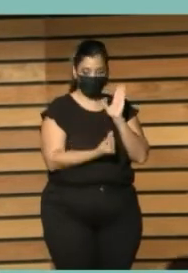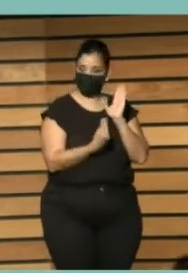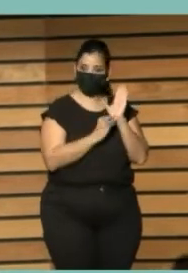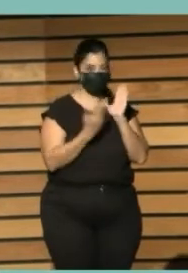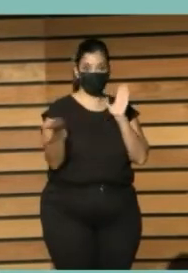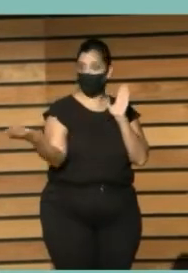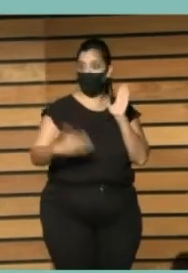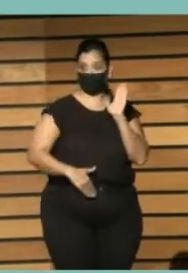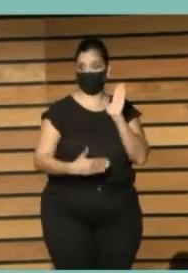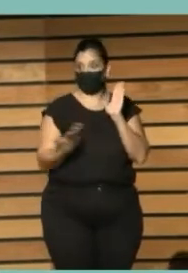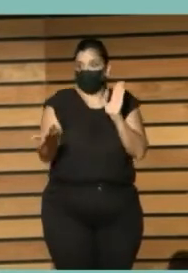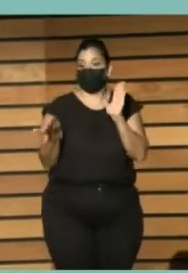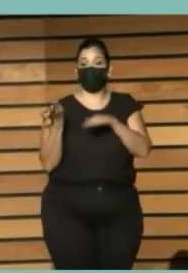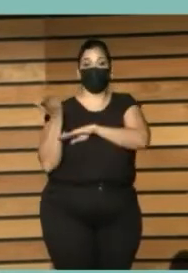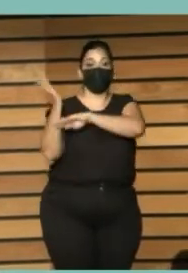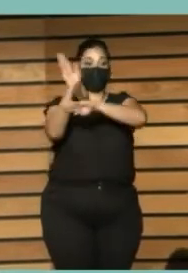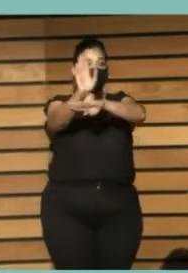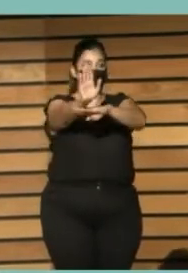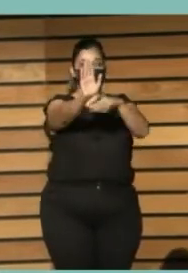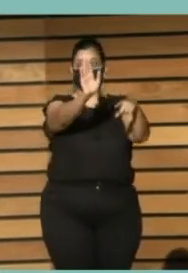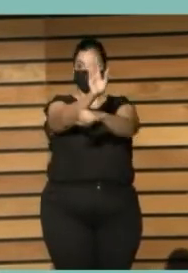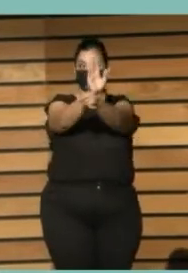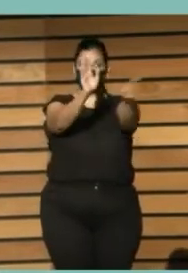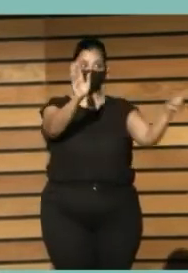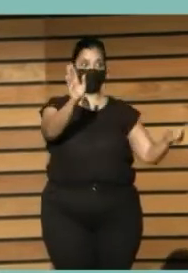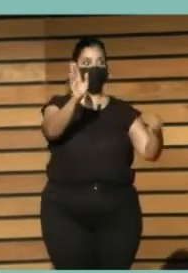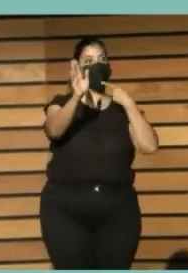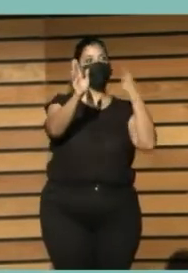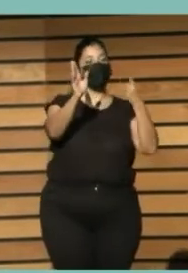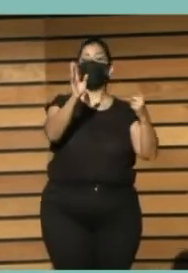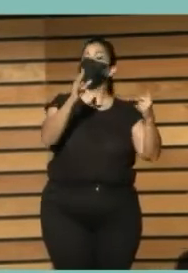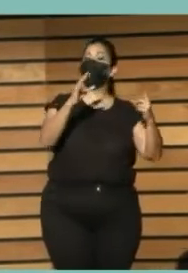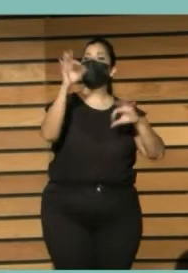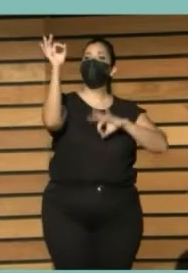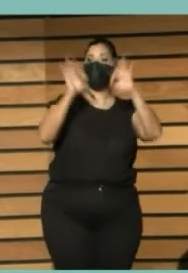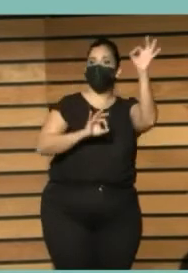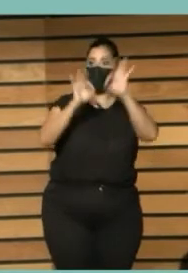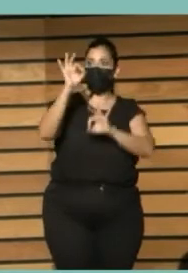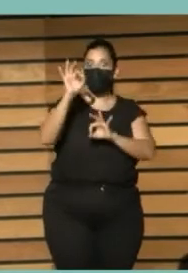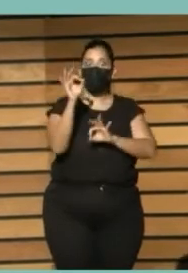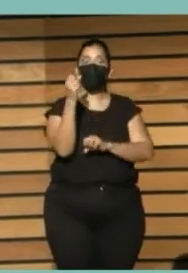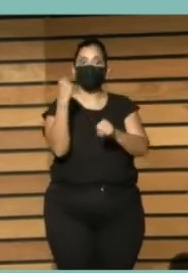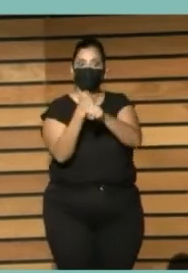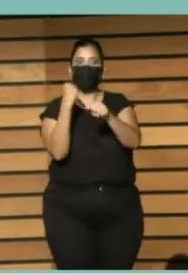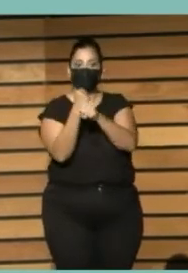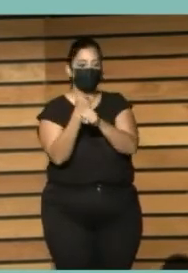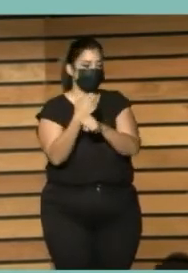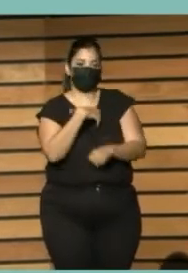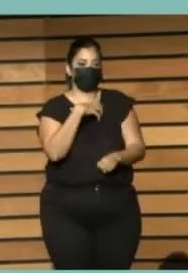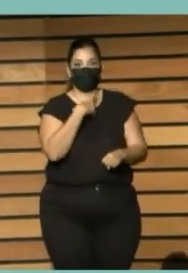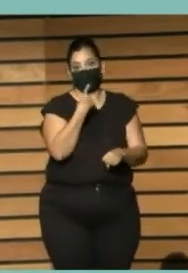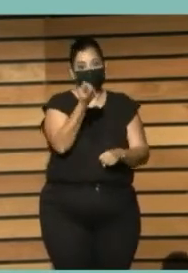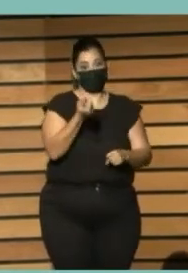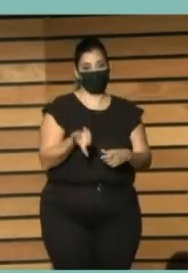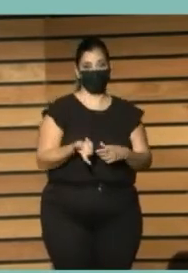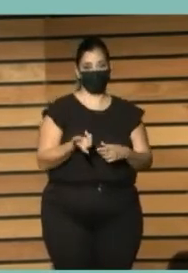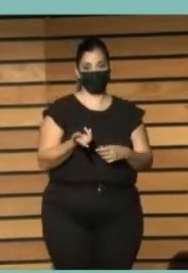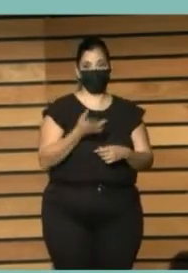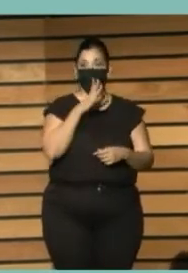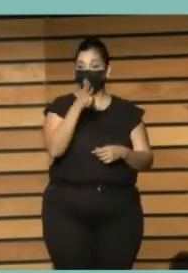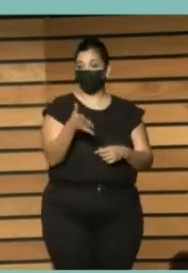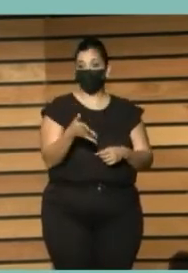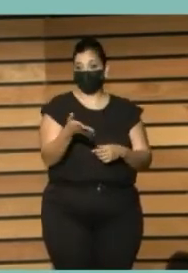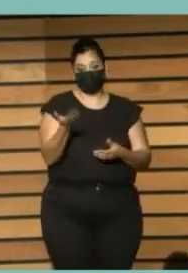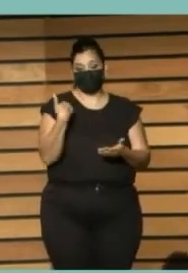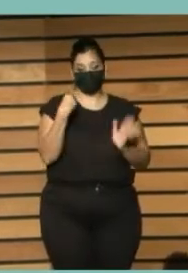podemos presentar indicadores que digan ese tipo de trabajo, que ese tipo de trabajo se está haciendo en las bibliotecas. Y si